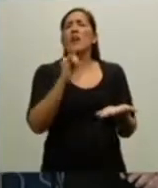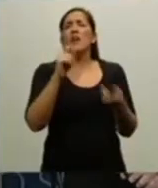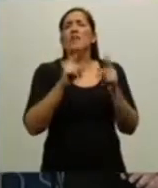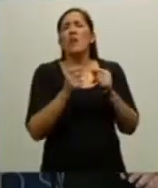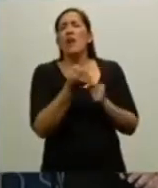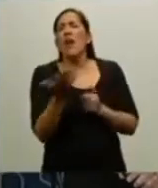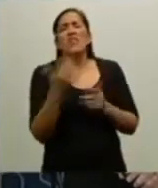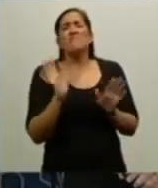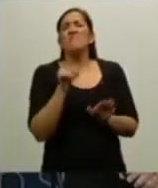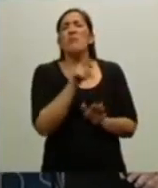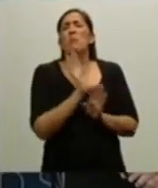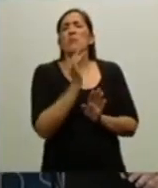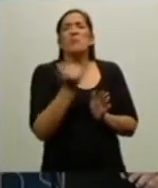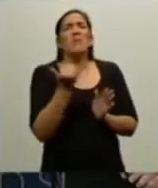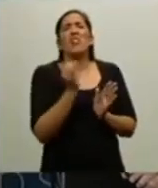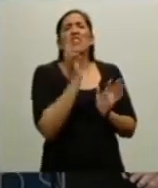porque esos son detalles.